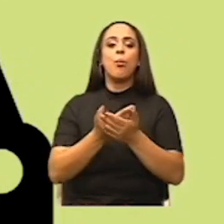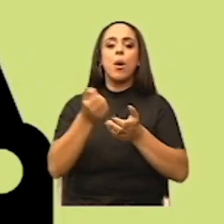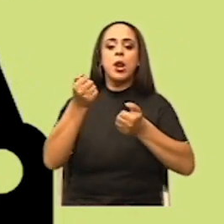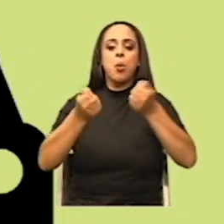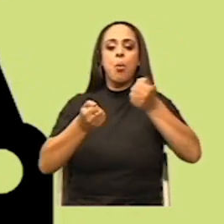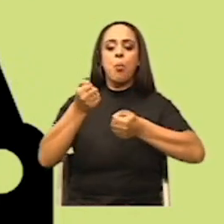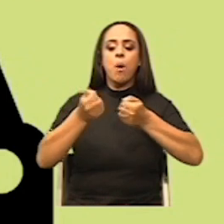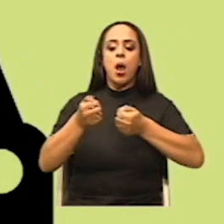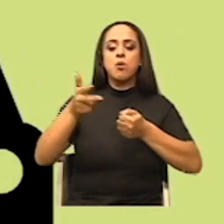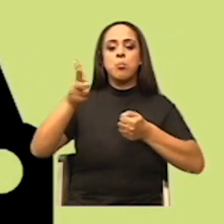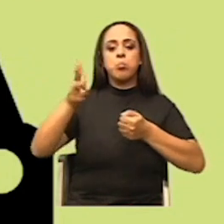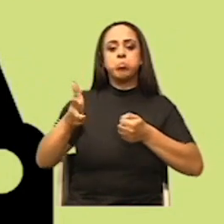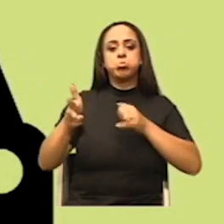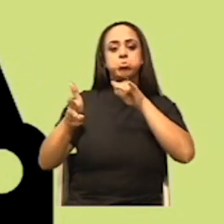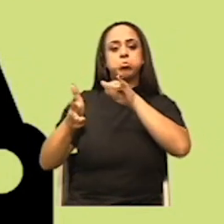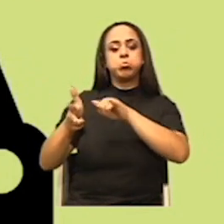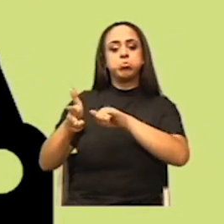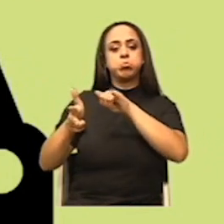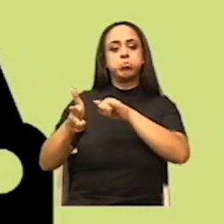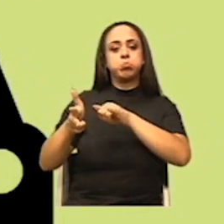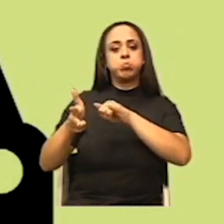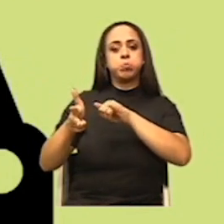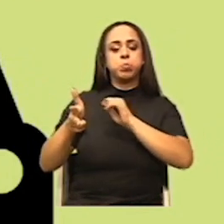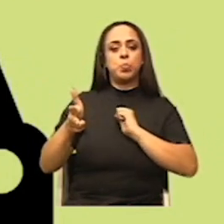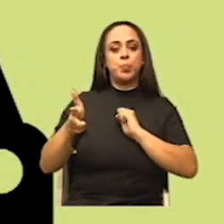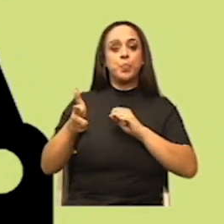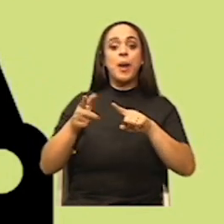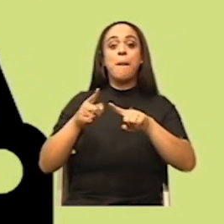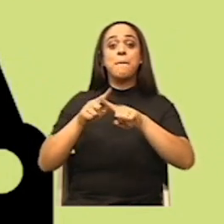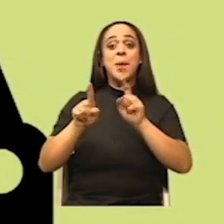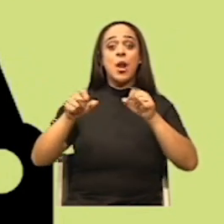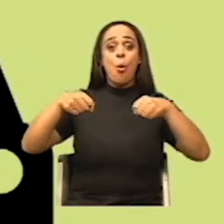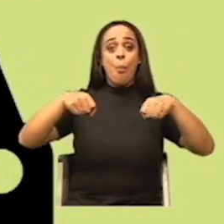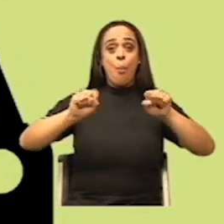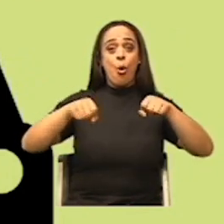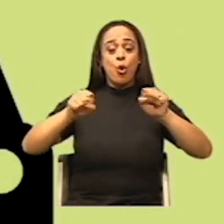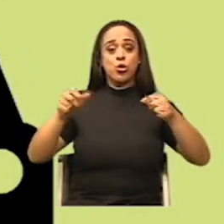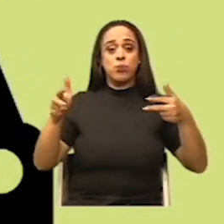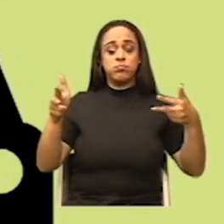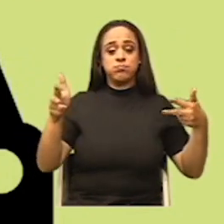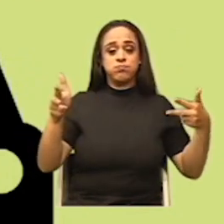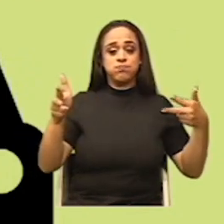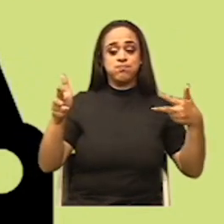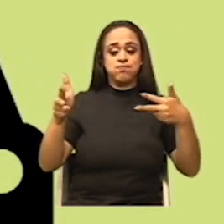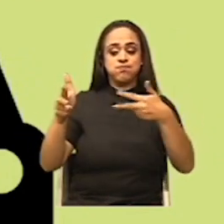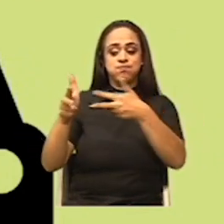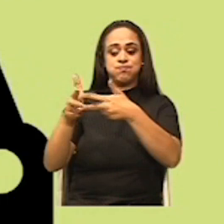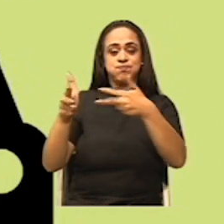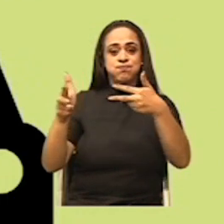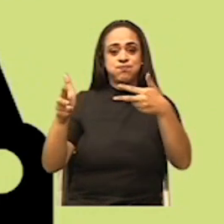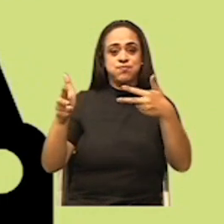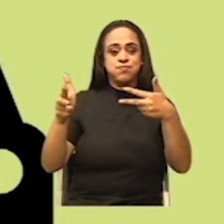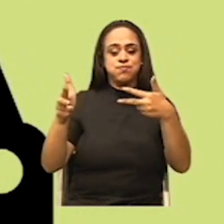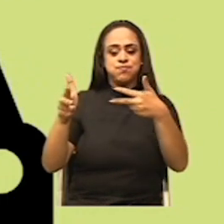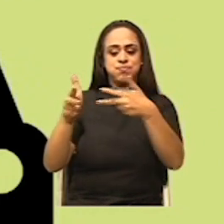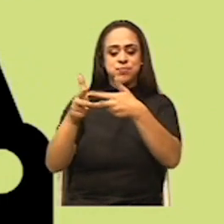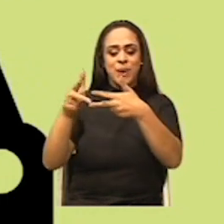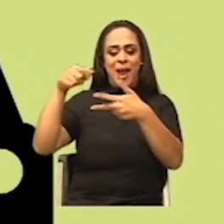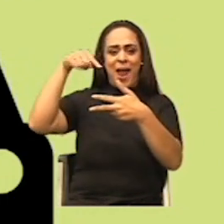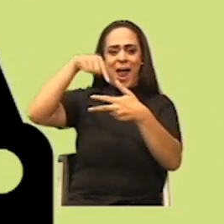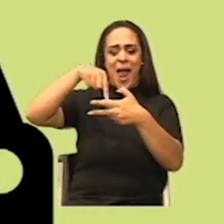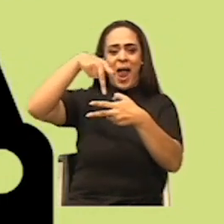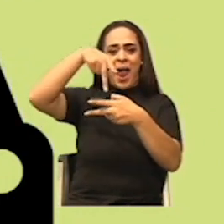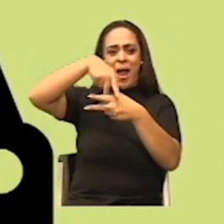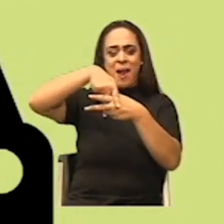auto está en reposo, que el auto está detenido, pero que viene un motociclista y choca contra el auto. ¿Qué va a pasar con el